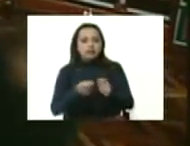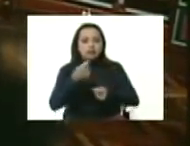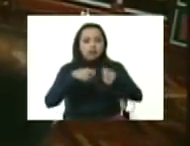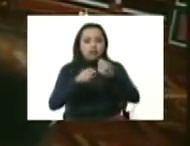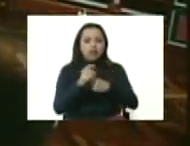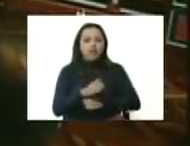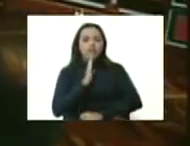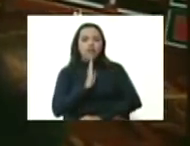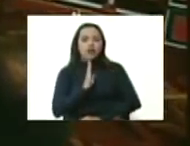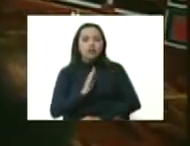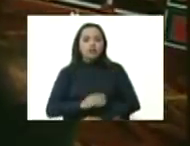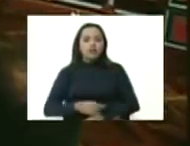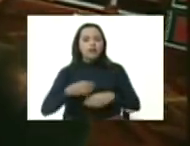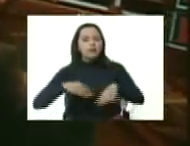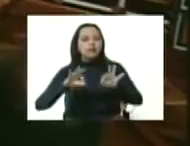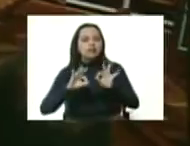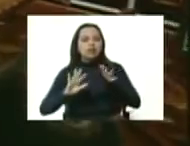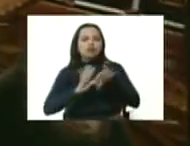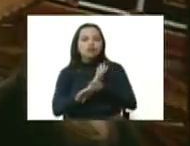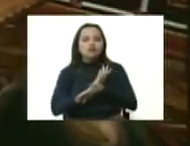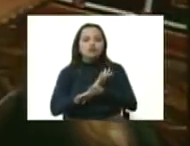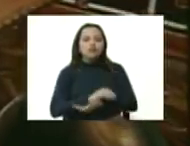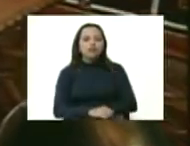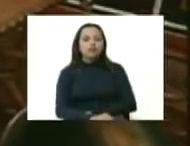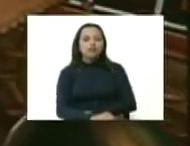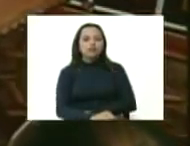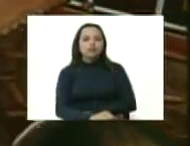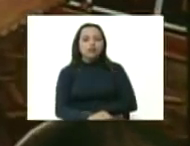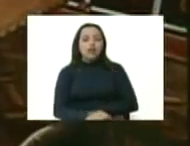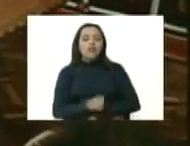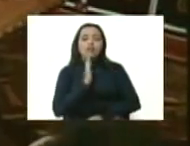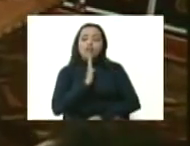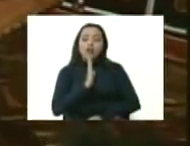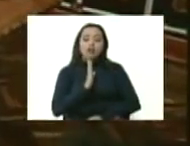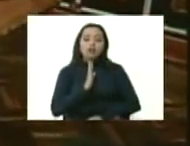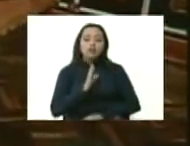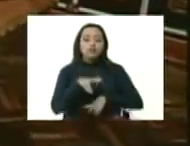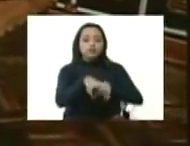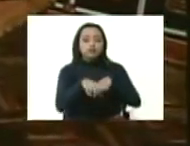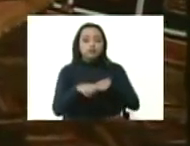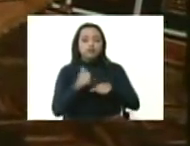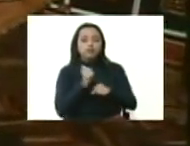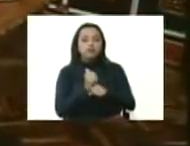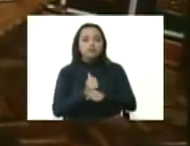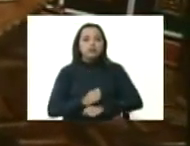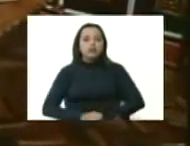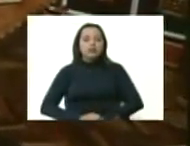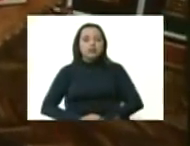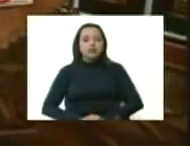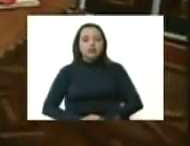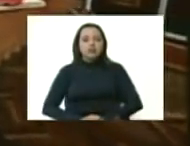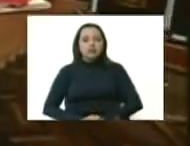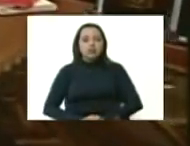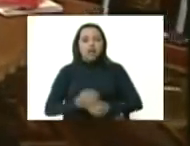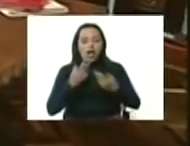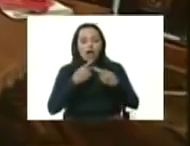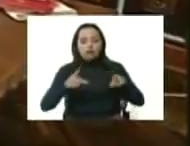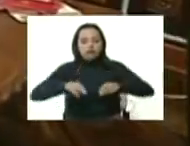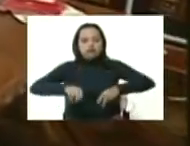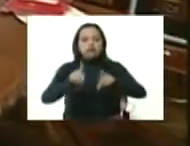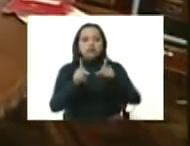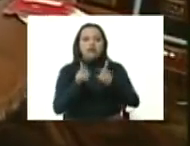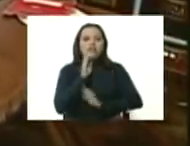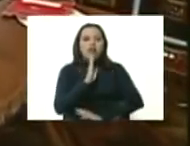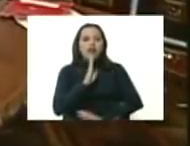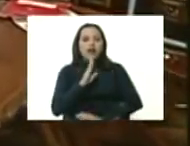banca especial como es el caso de la banca agrícola estamos abriendo la oportunidad para que la banca